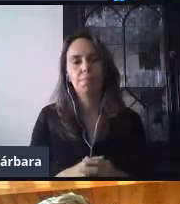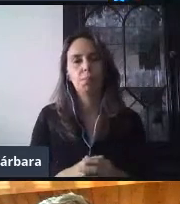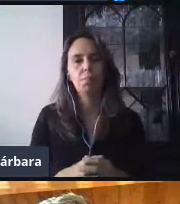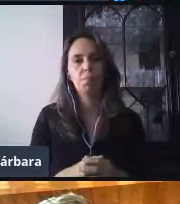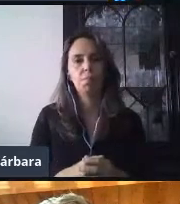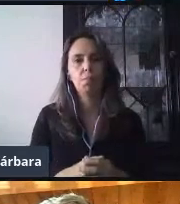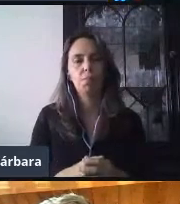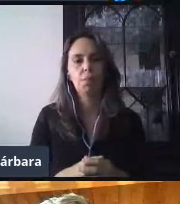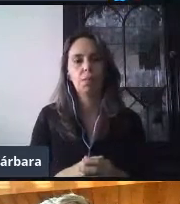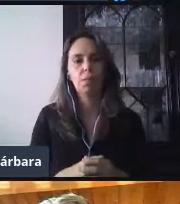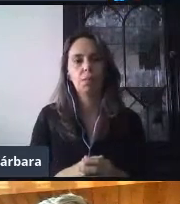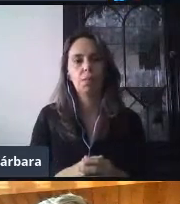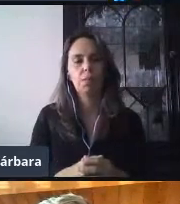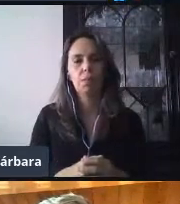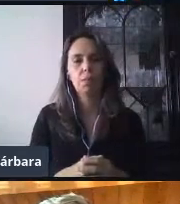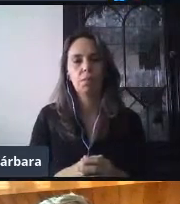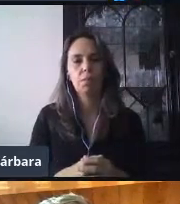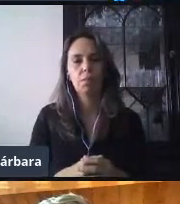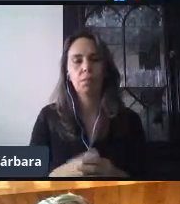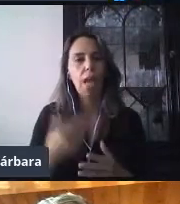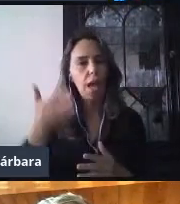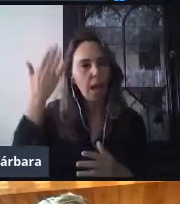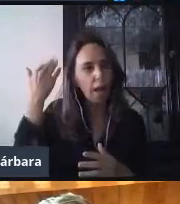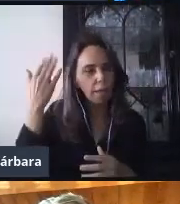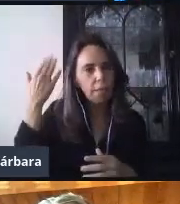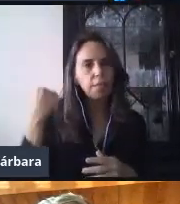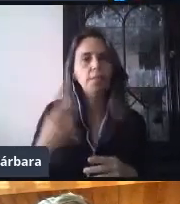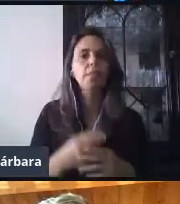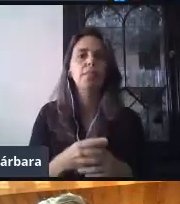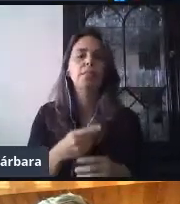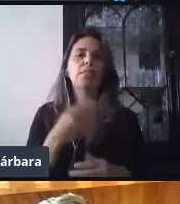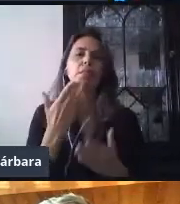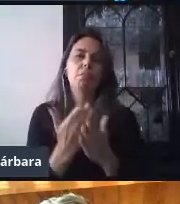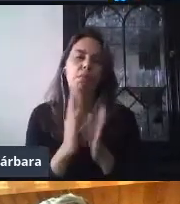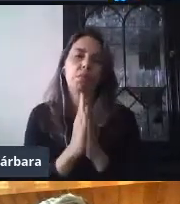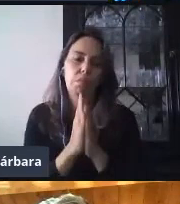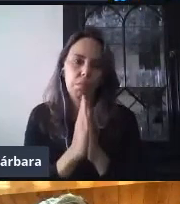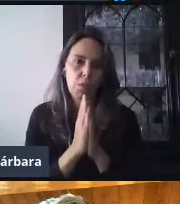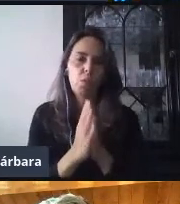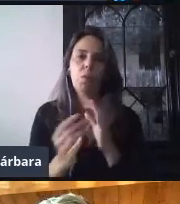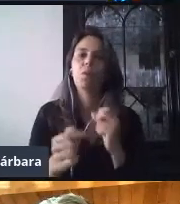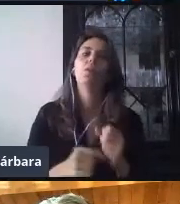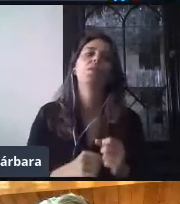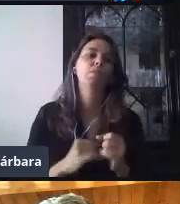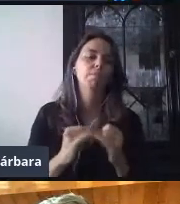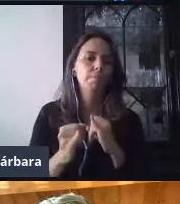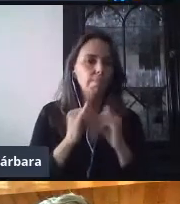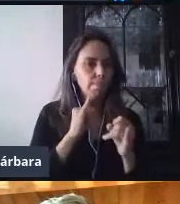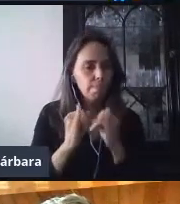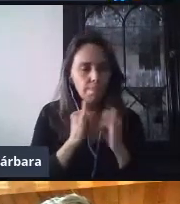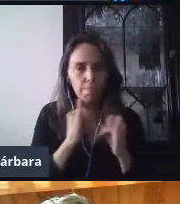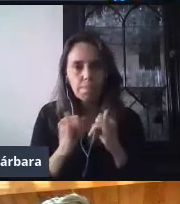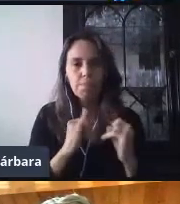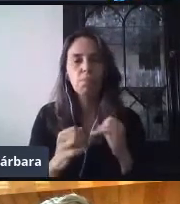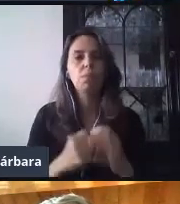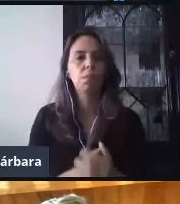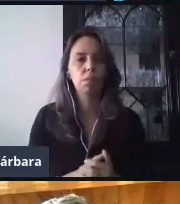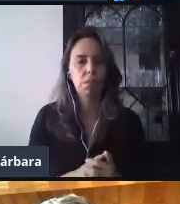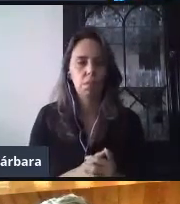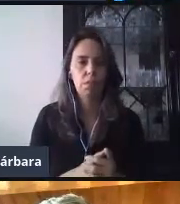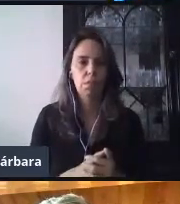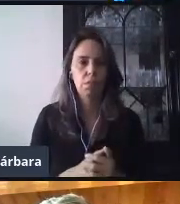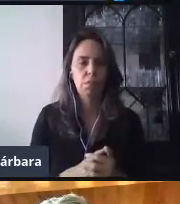que nos habían pedido, sobre todo, nuestras compañeras y compañeros de los CAM y de la comunidad educativa. Trataremos de